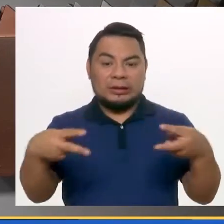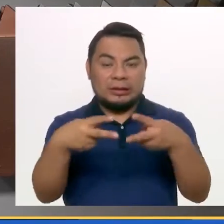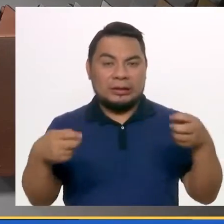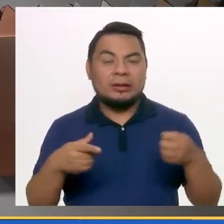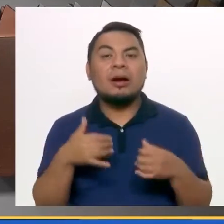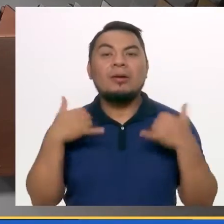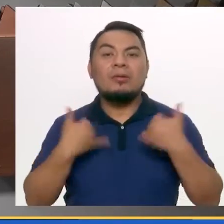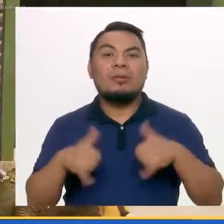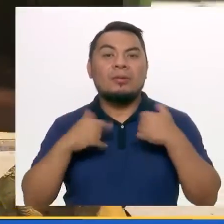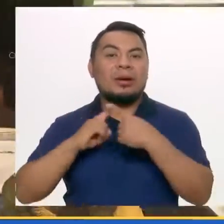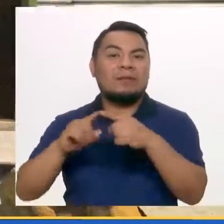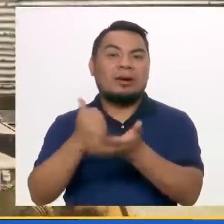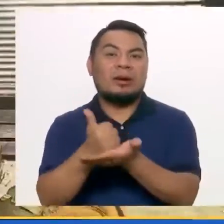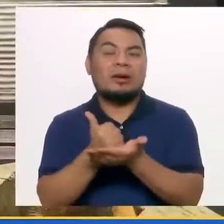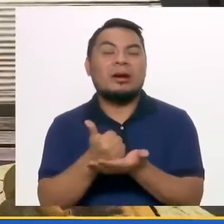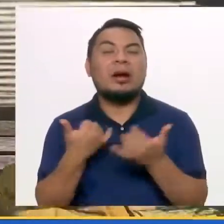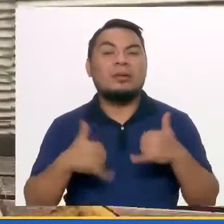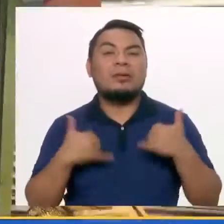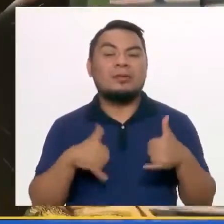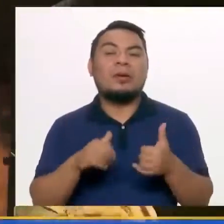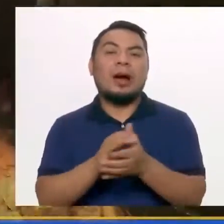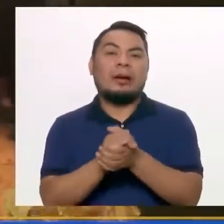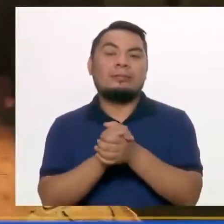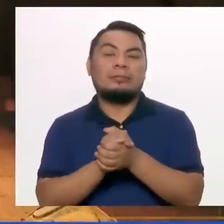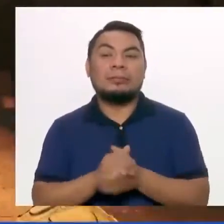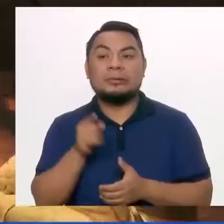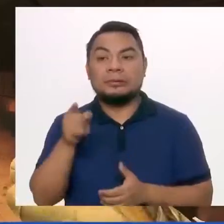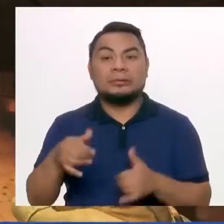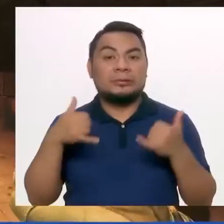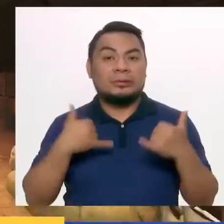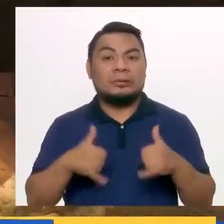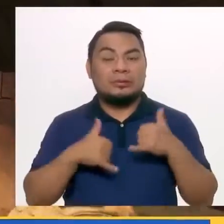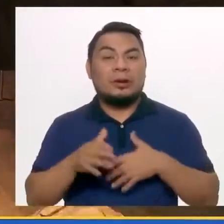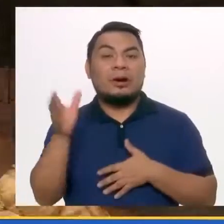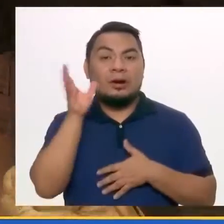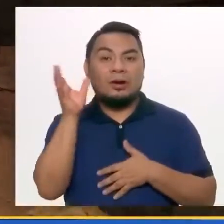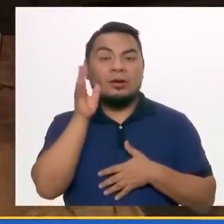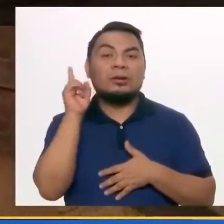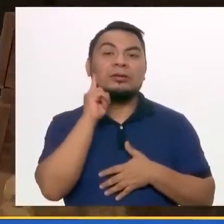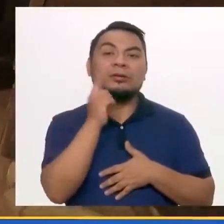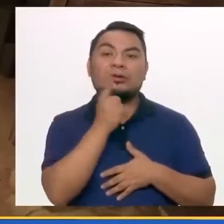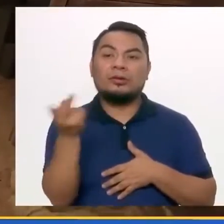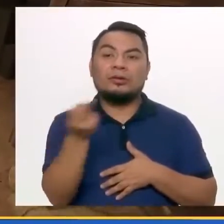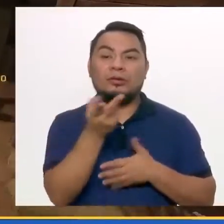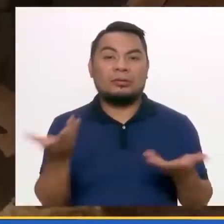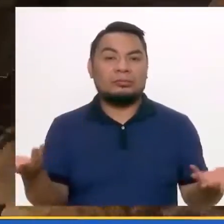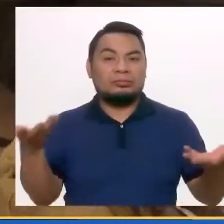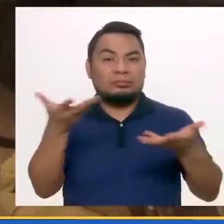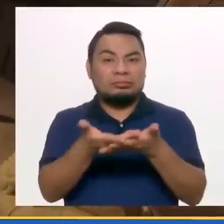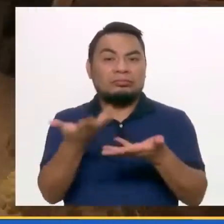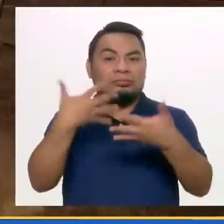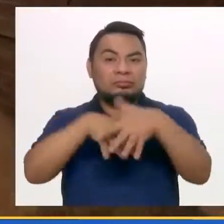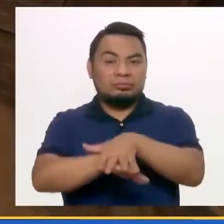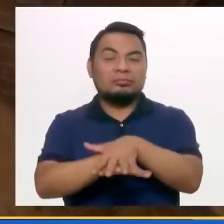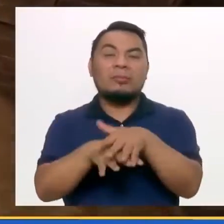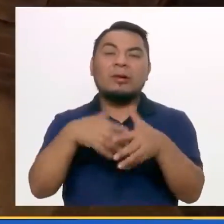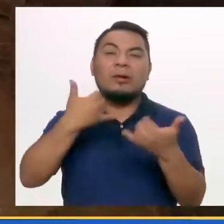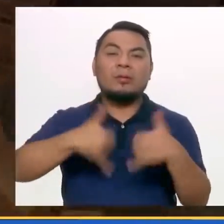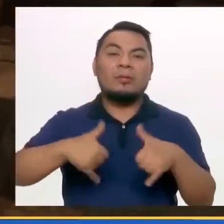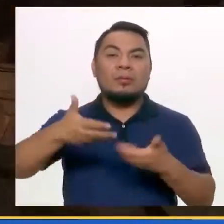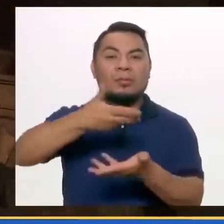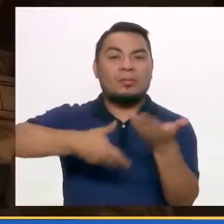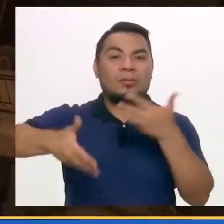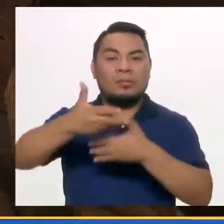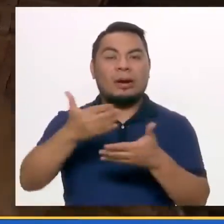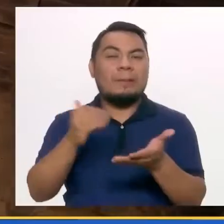que se dan en diferentes partidas entre amigos. Esto permite que los gamers, oyentes y sordos, puedan disfrutar de una partida en línea